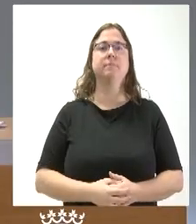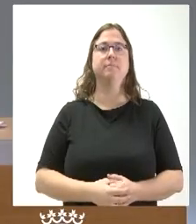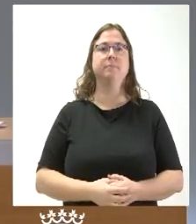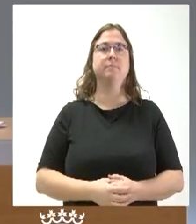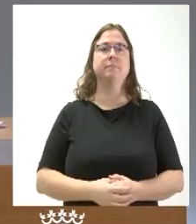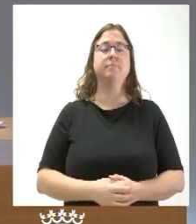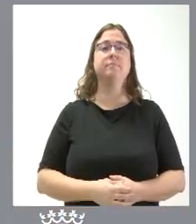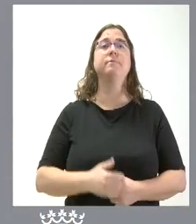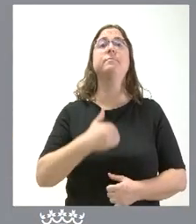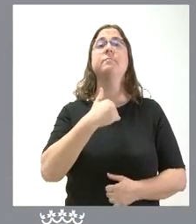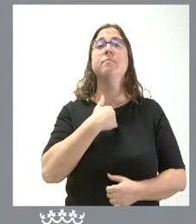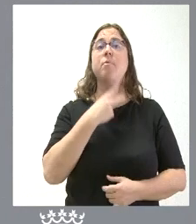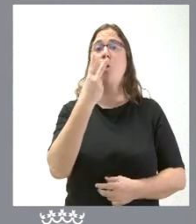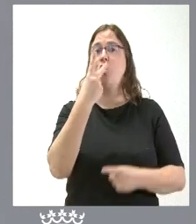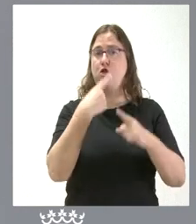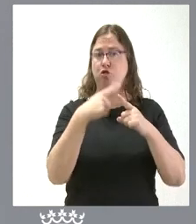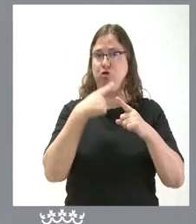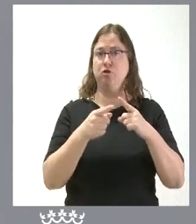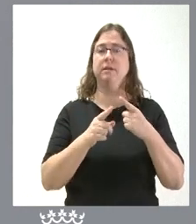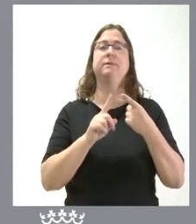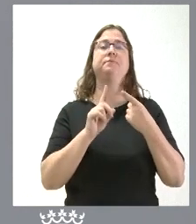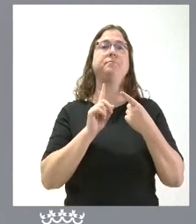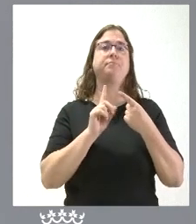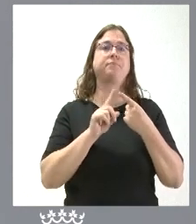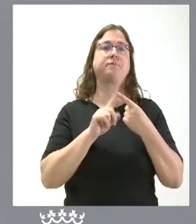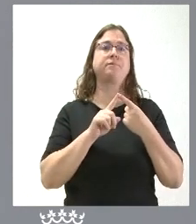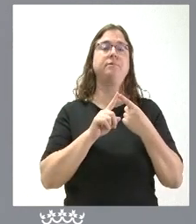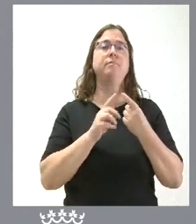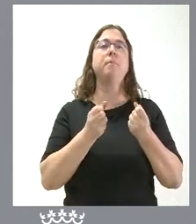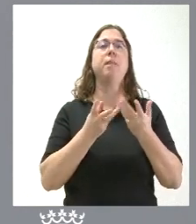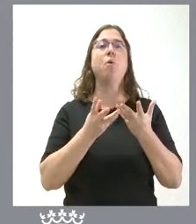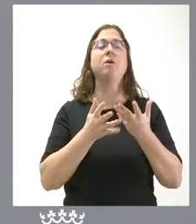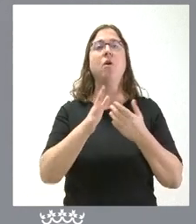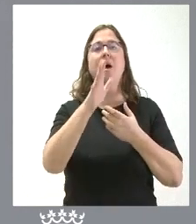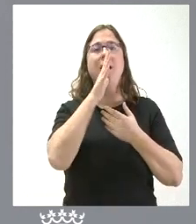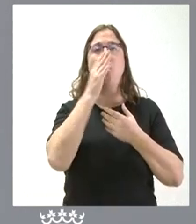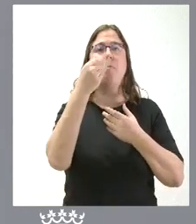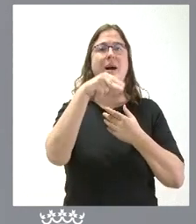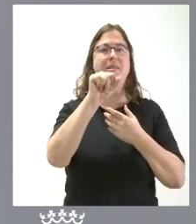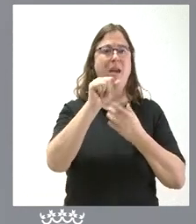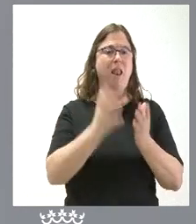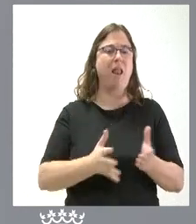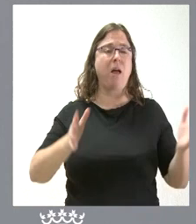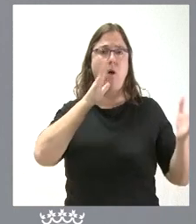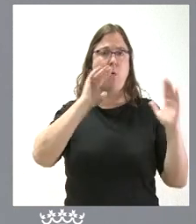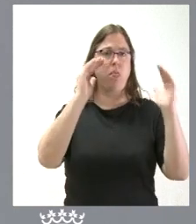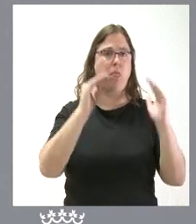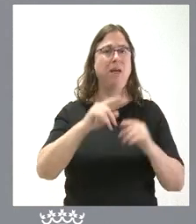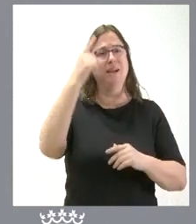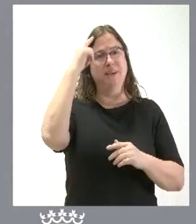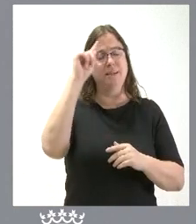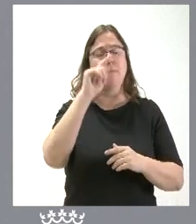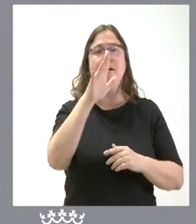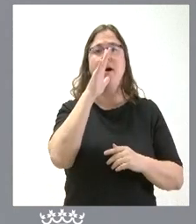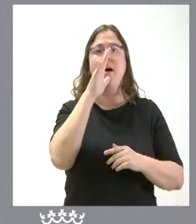Pues plantea usted dos cosas en primer lugar el volumen de agua en el lago de La Baña sabe ustedes que el volumen de agua de las